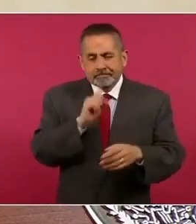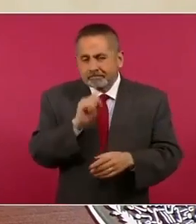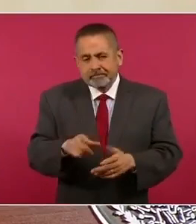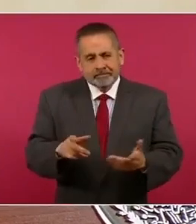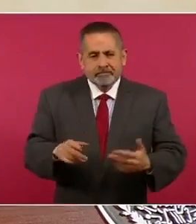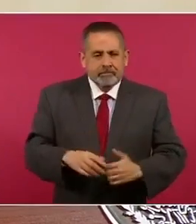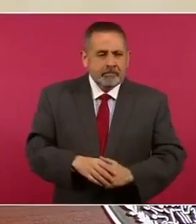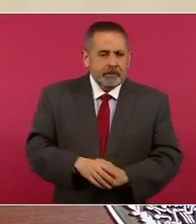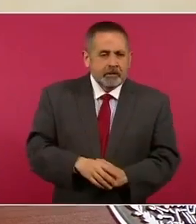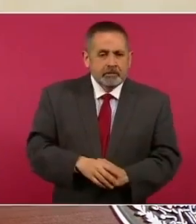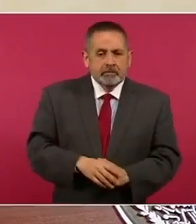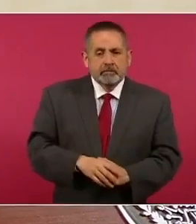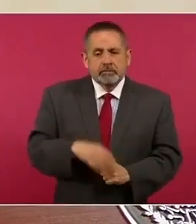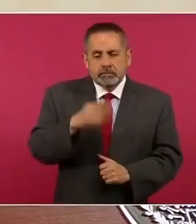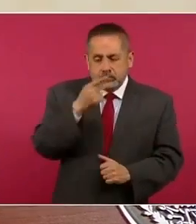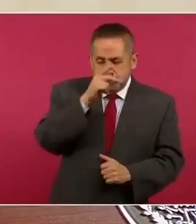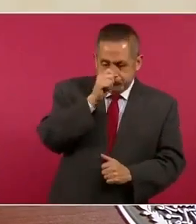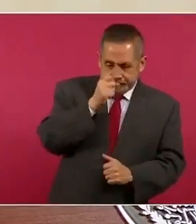pero hay cosas